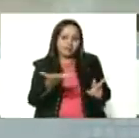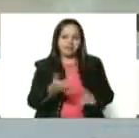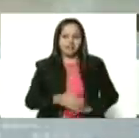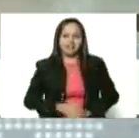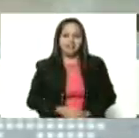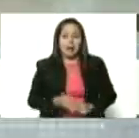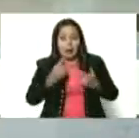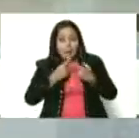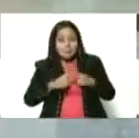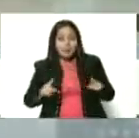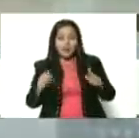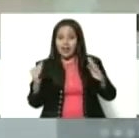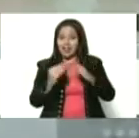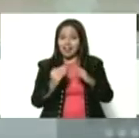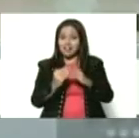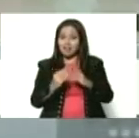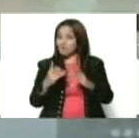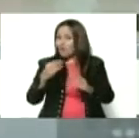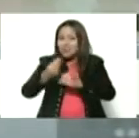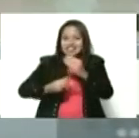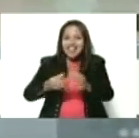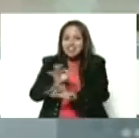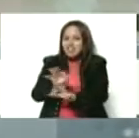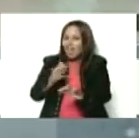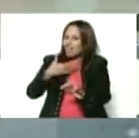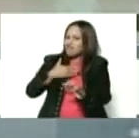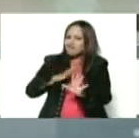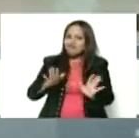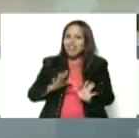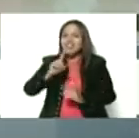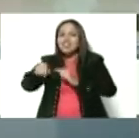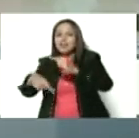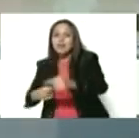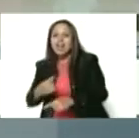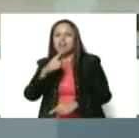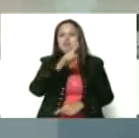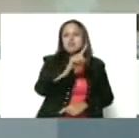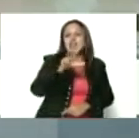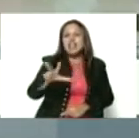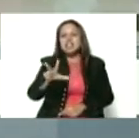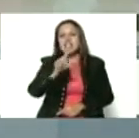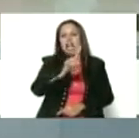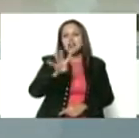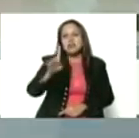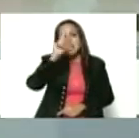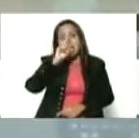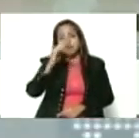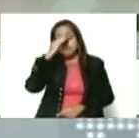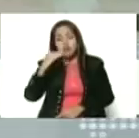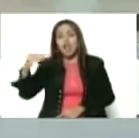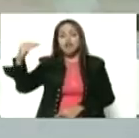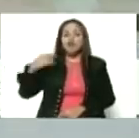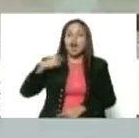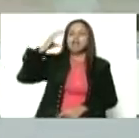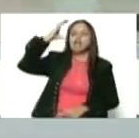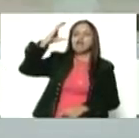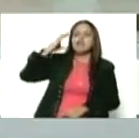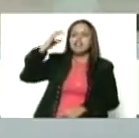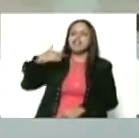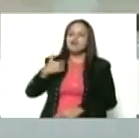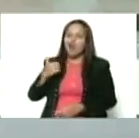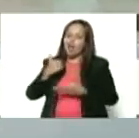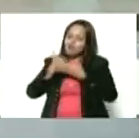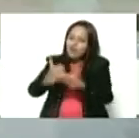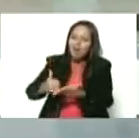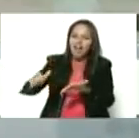Pero en la casa yo no hacía nada. Fue después, a los 13, 14 años, cuando crecí, tuve conciencia que ayudaba a lavar